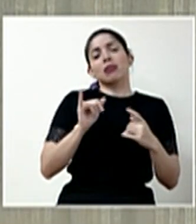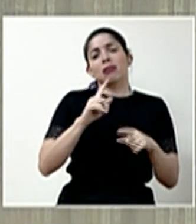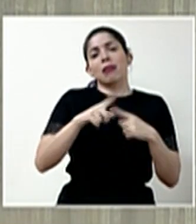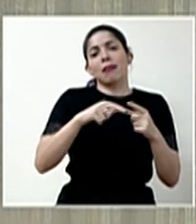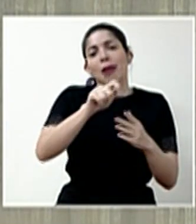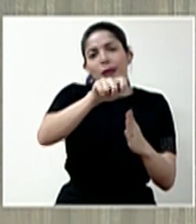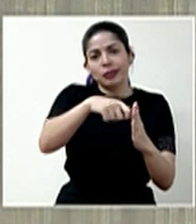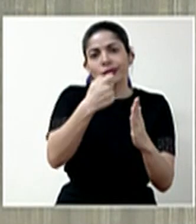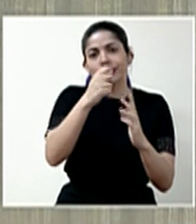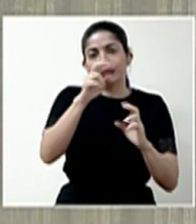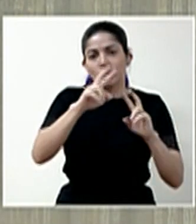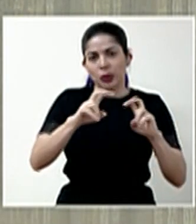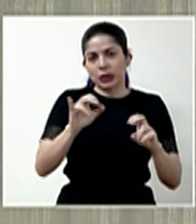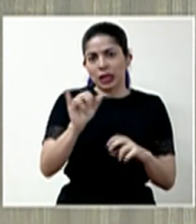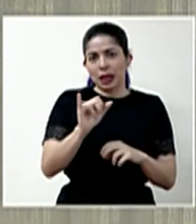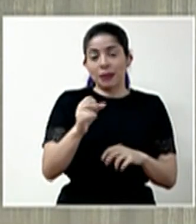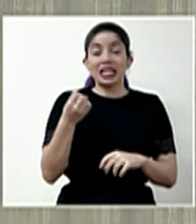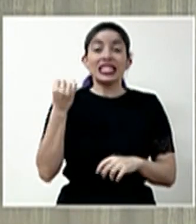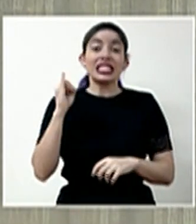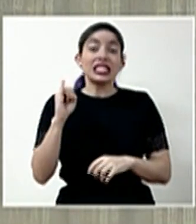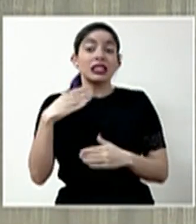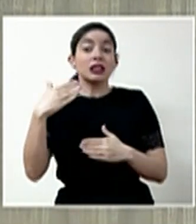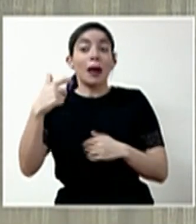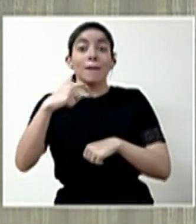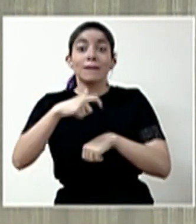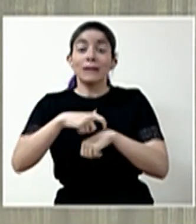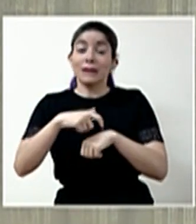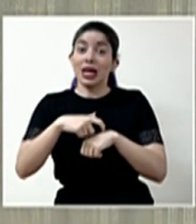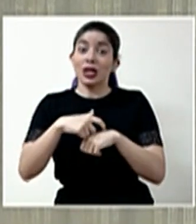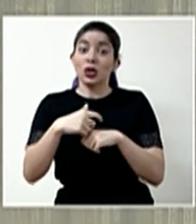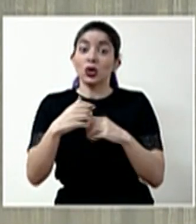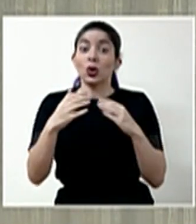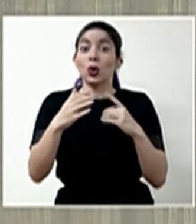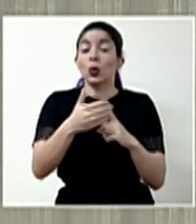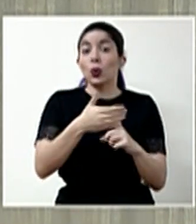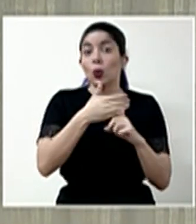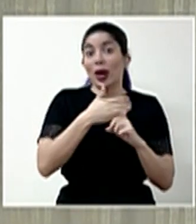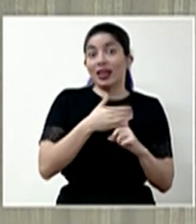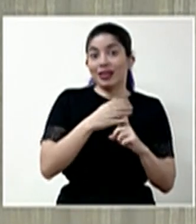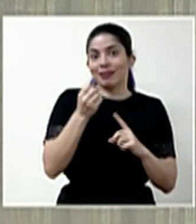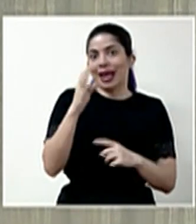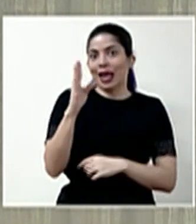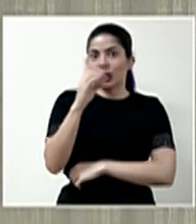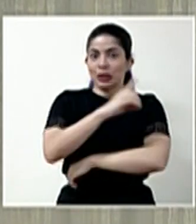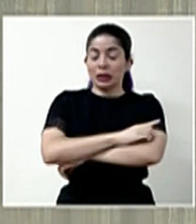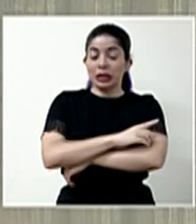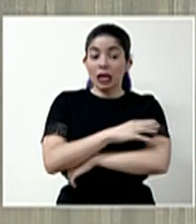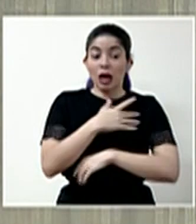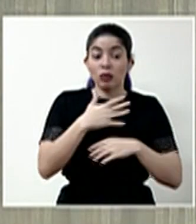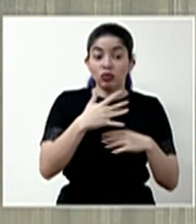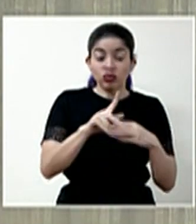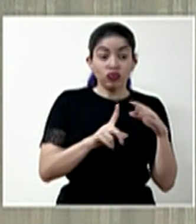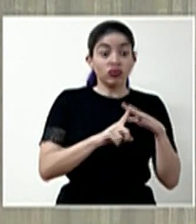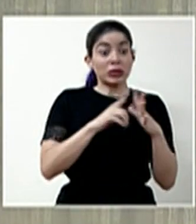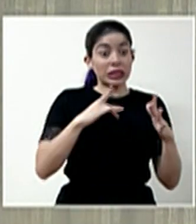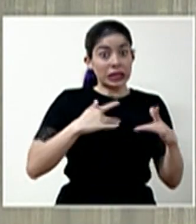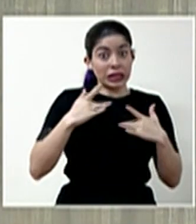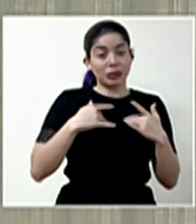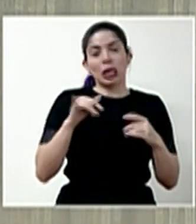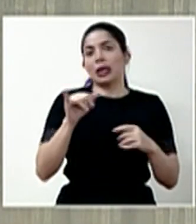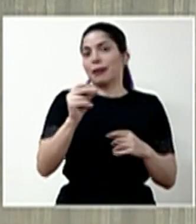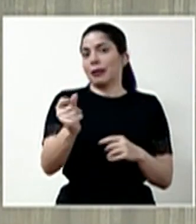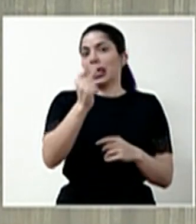tomar la muestra inmediatamente. Igual, si fuera que en el momento de la cuarentena, que son 14 días, surgen síntomas, también se le toman muestras